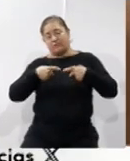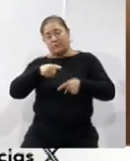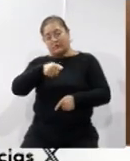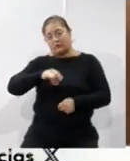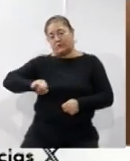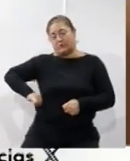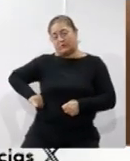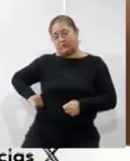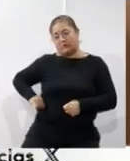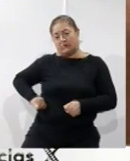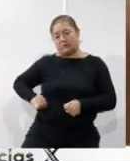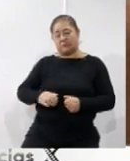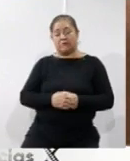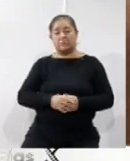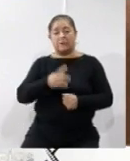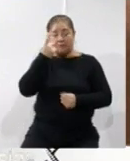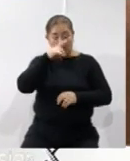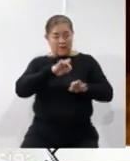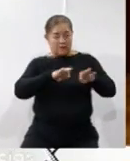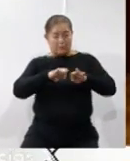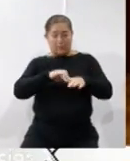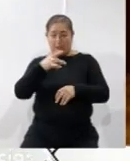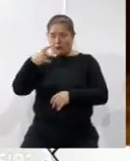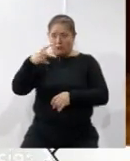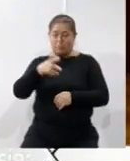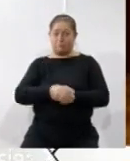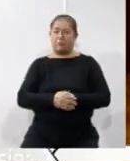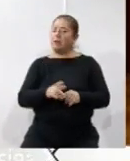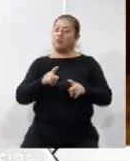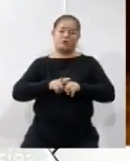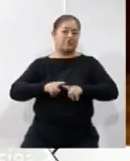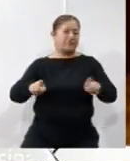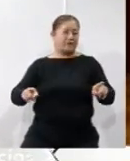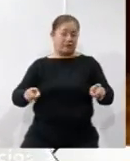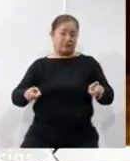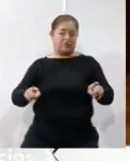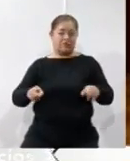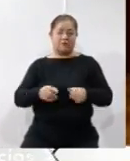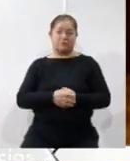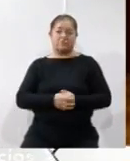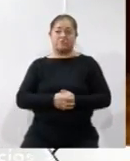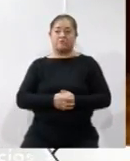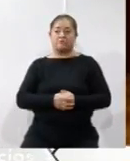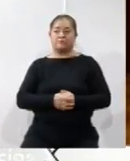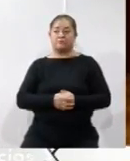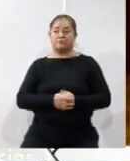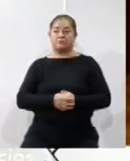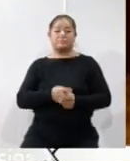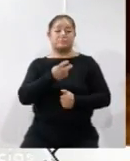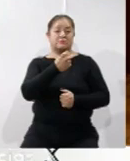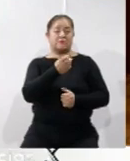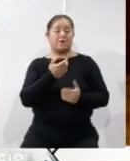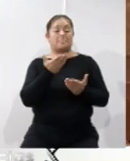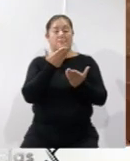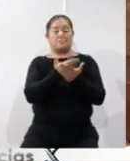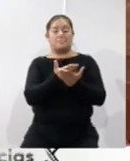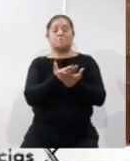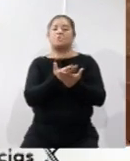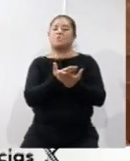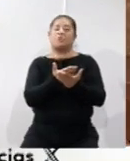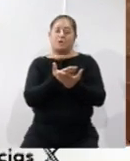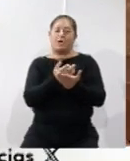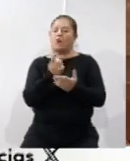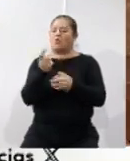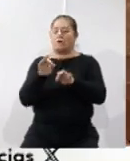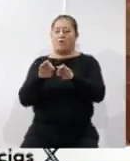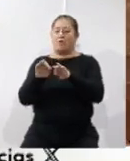interesadas a trabajar con ustedes? No son muy distintos, Nelly, de aquellos que nos solicita cualquier empleo al que nosotros